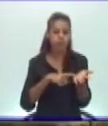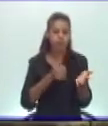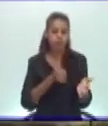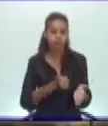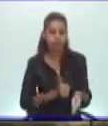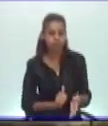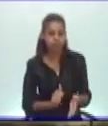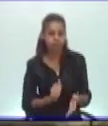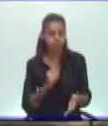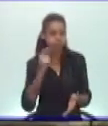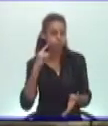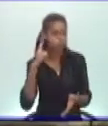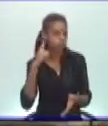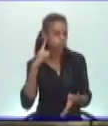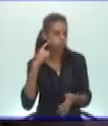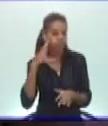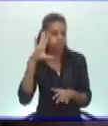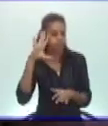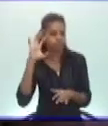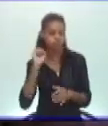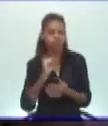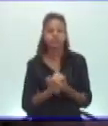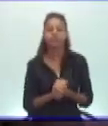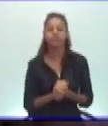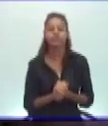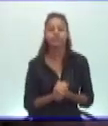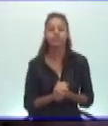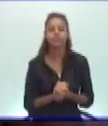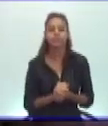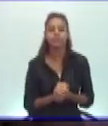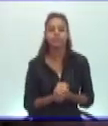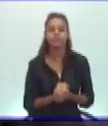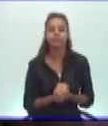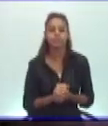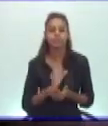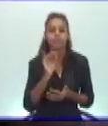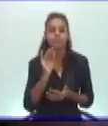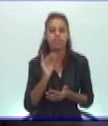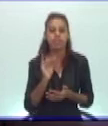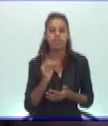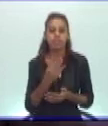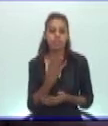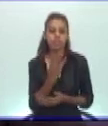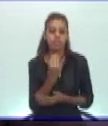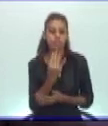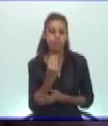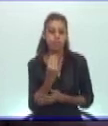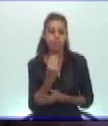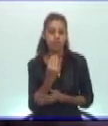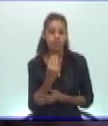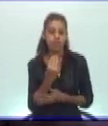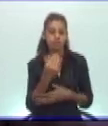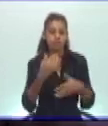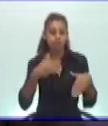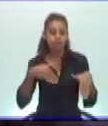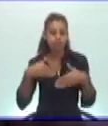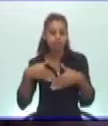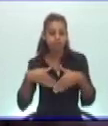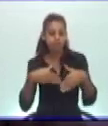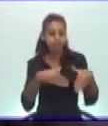la escuchen con atención. Le dice, me han dicho que andas por los callejones